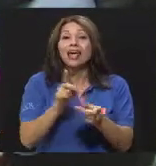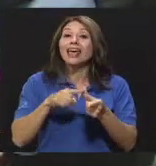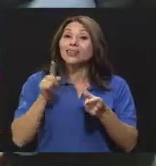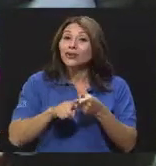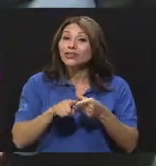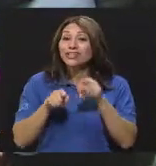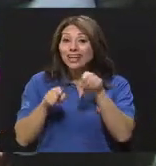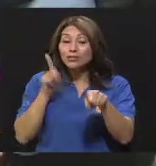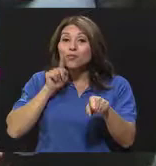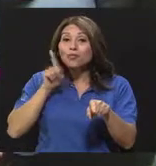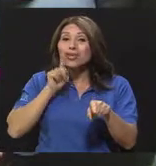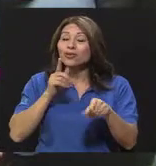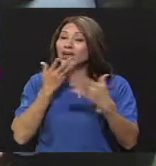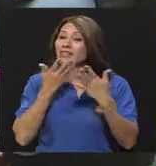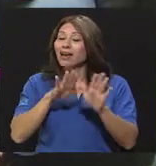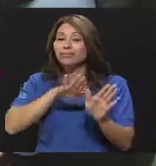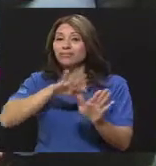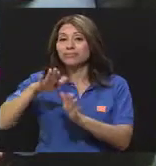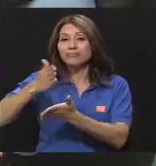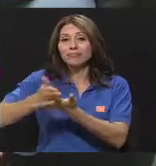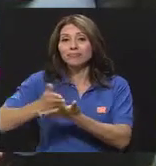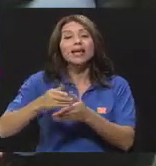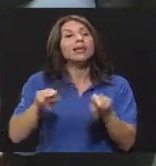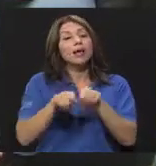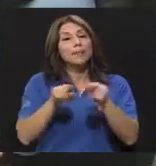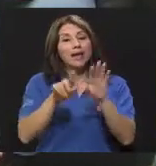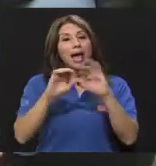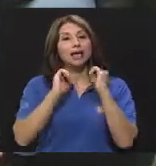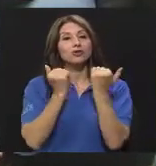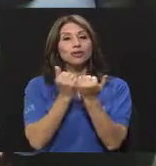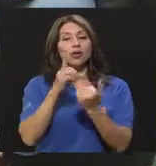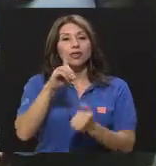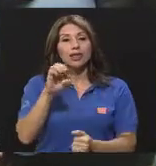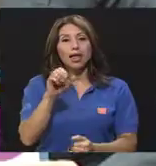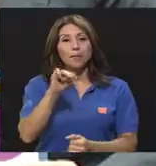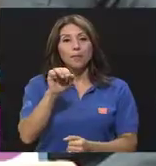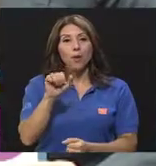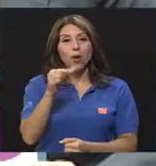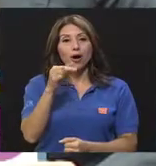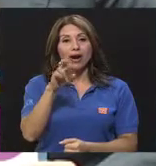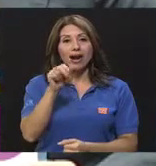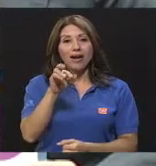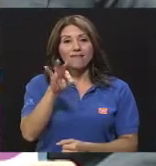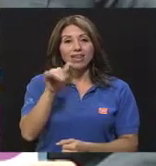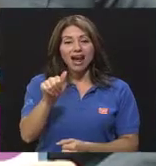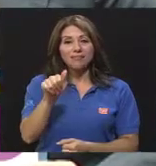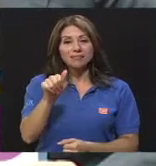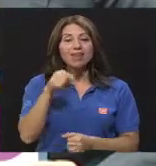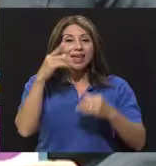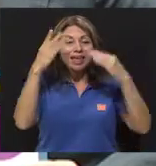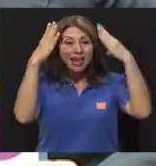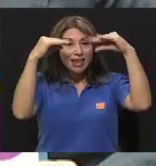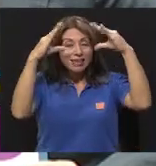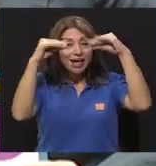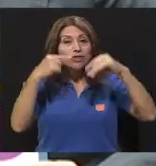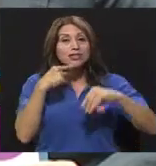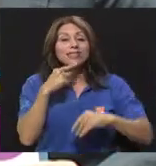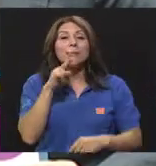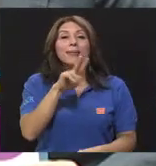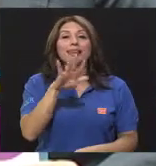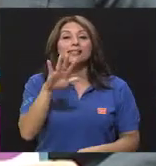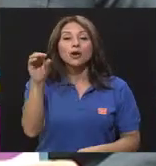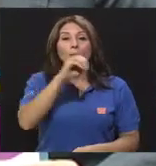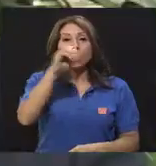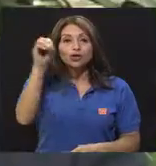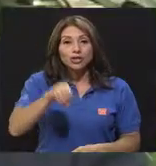también a romper con ese mito. Y esto lo corroboran a otras encuestas, como por ejemplo la Asociación Demográfica en general. Los datos son menos del 25% de los muchachos